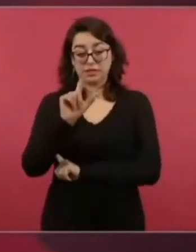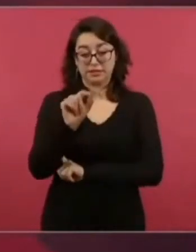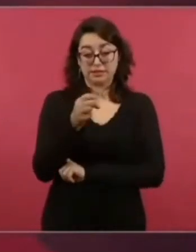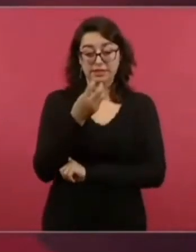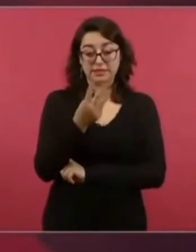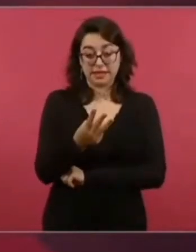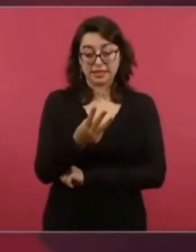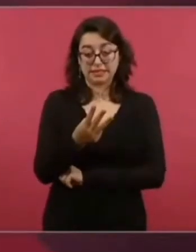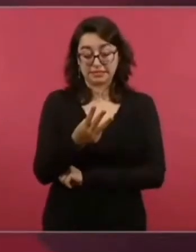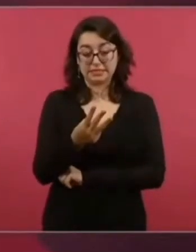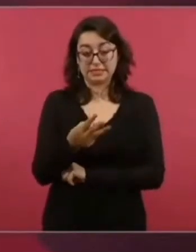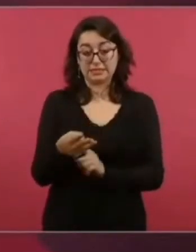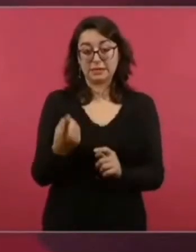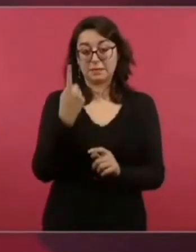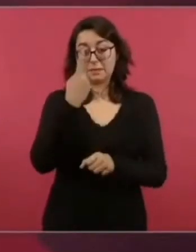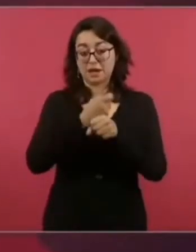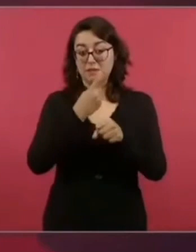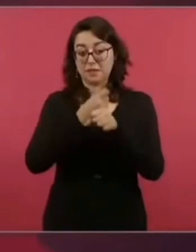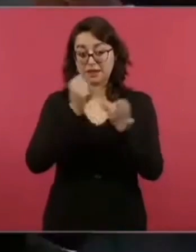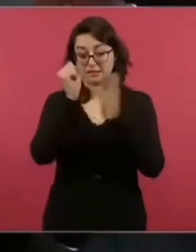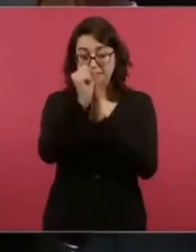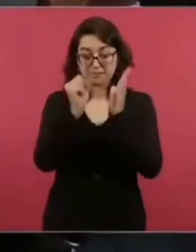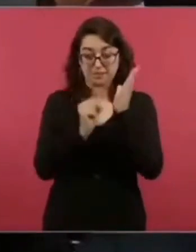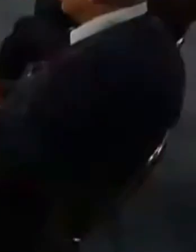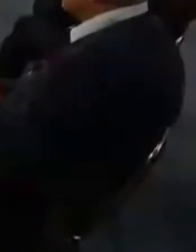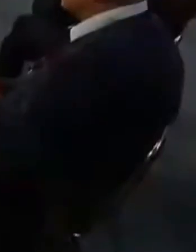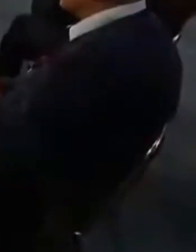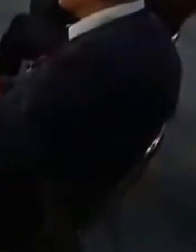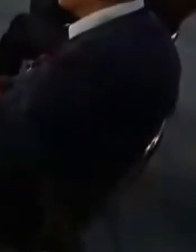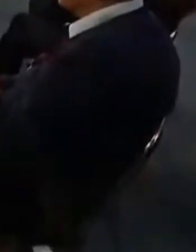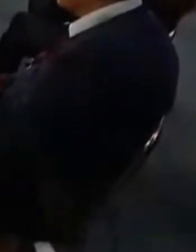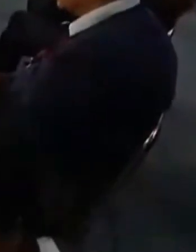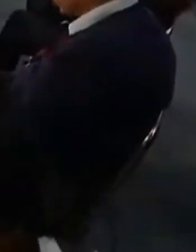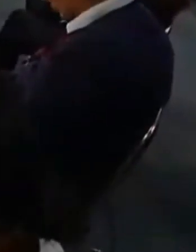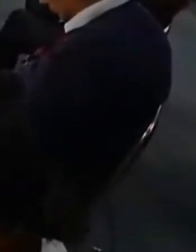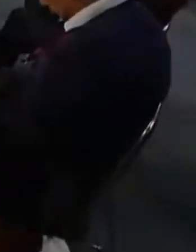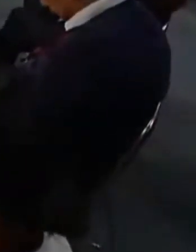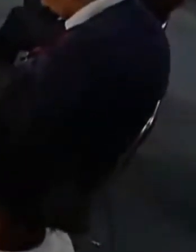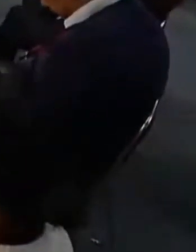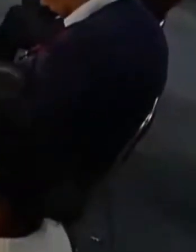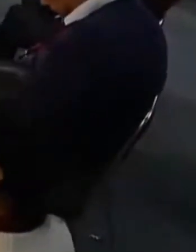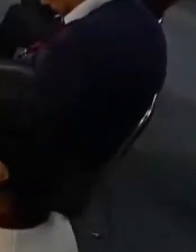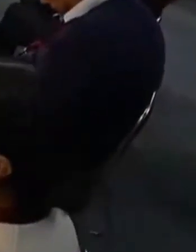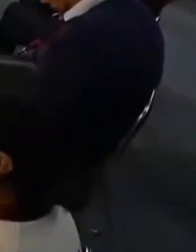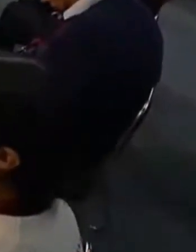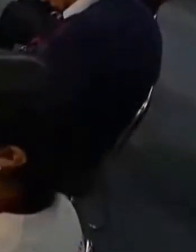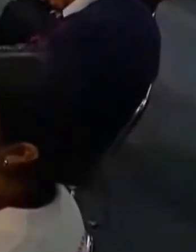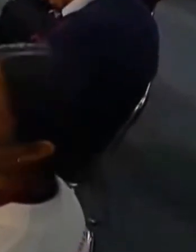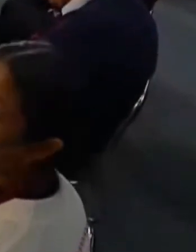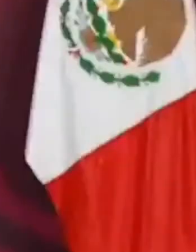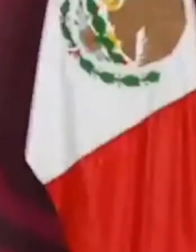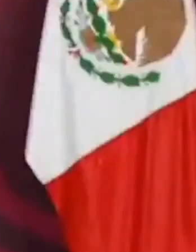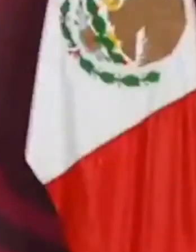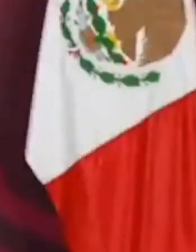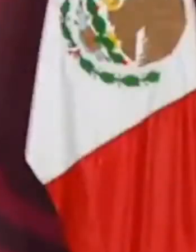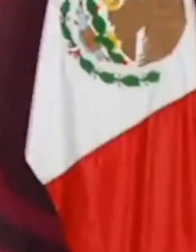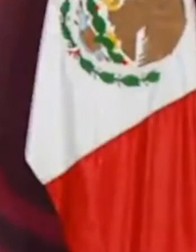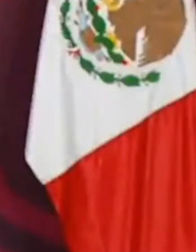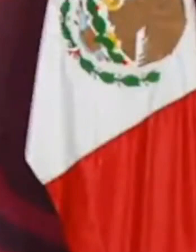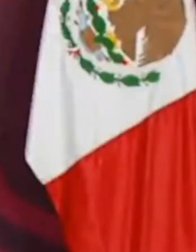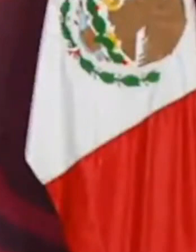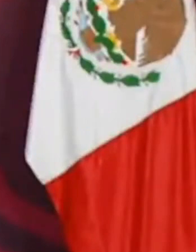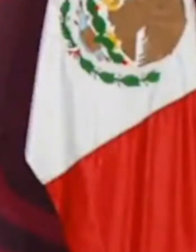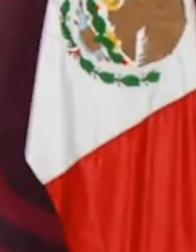primer semestre y estábamos analizando precisamente lo que sucedía en Chile